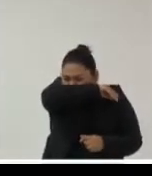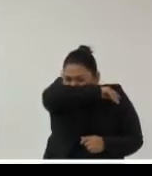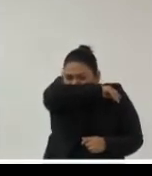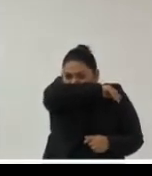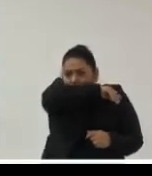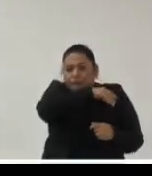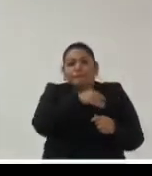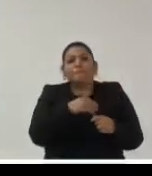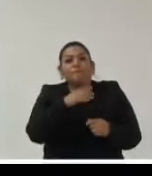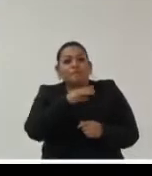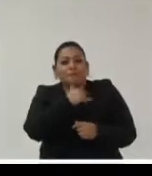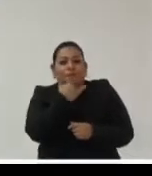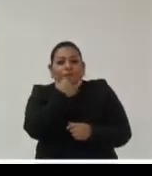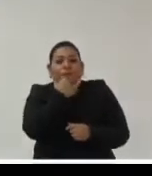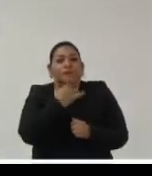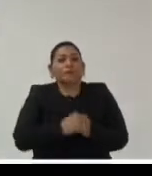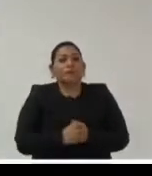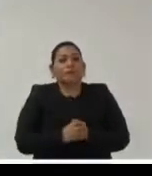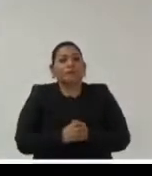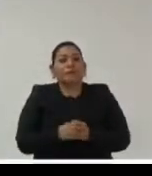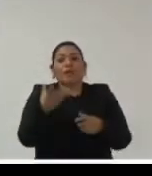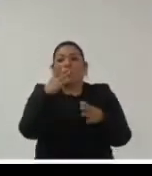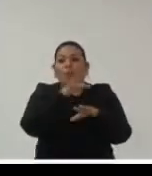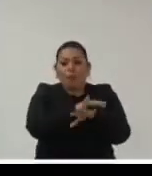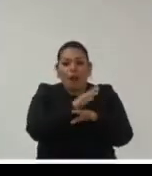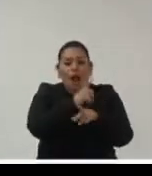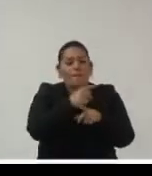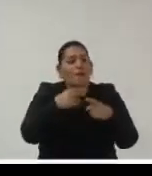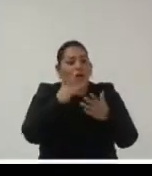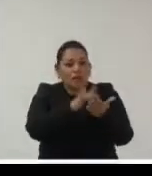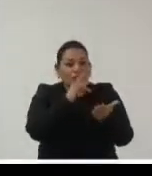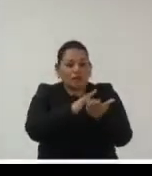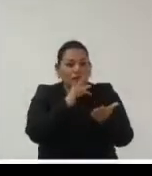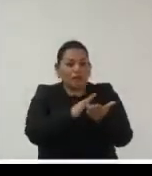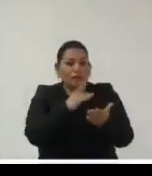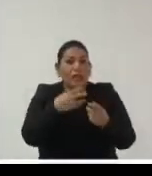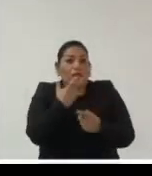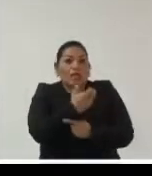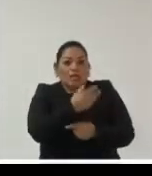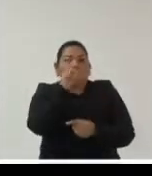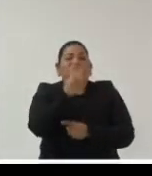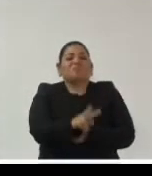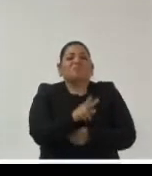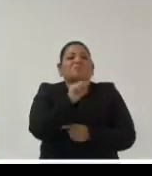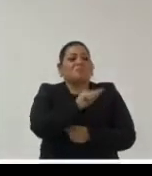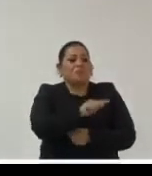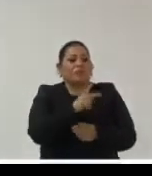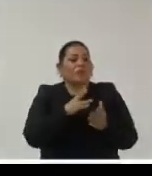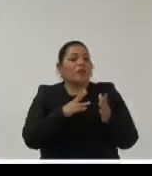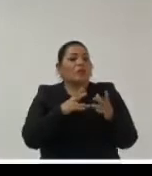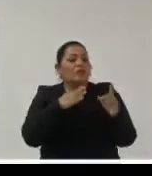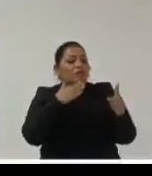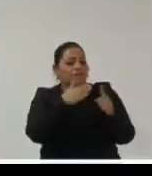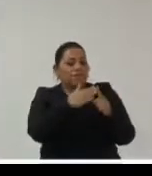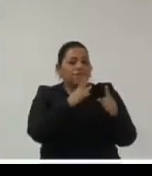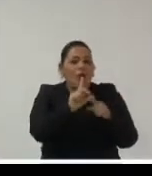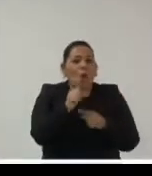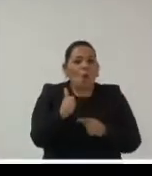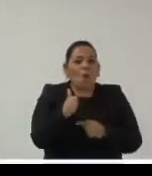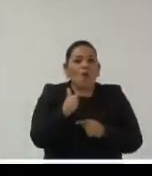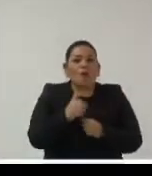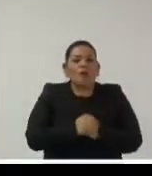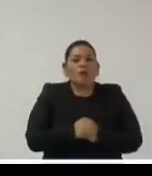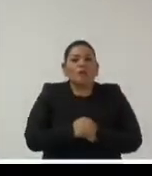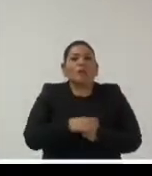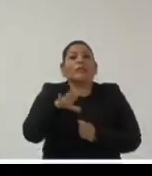involucrada la tecnología que no tenga involucrado un componente digital esto por supuesto lleva a otra causa a la